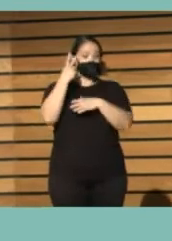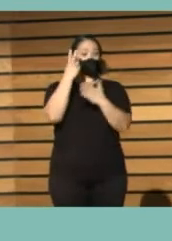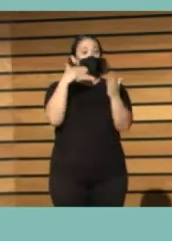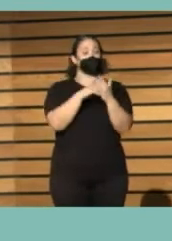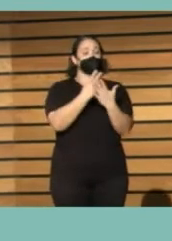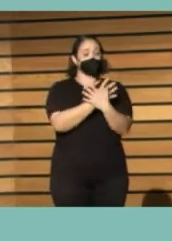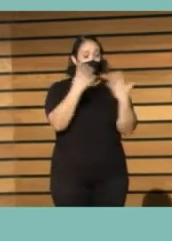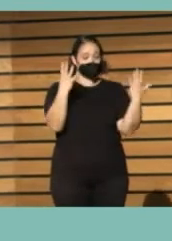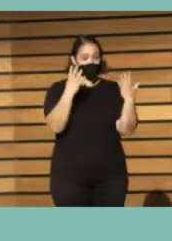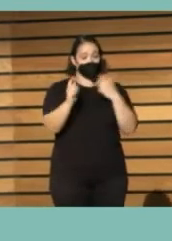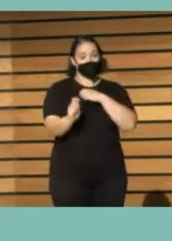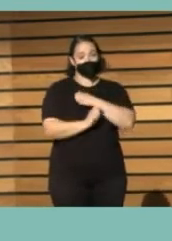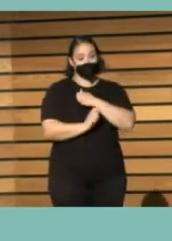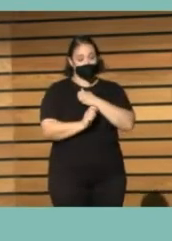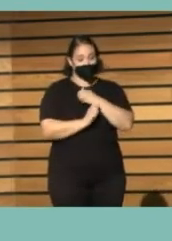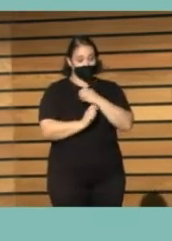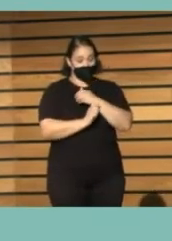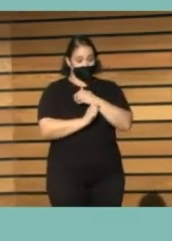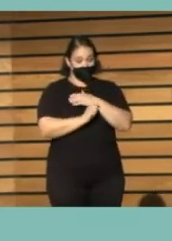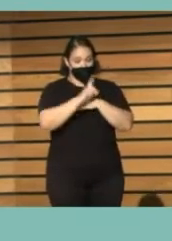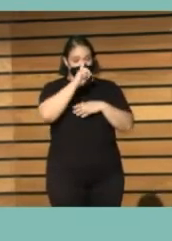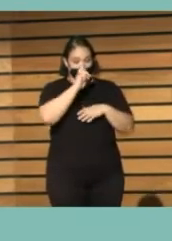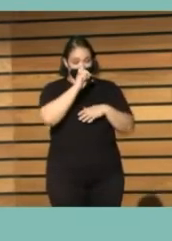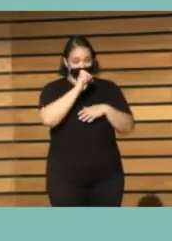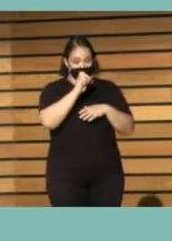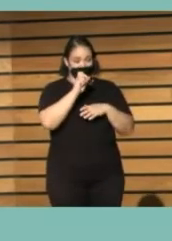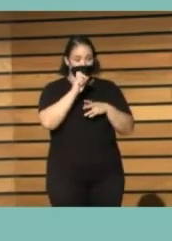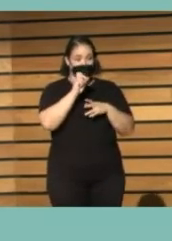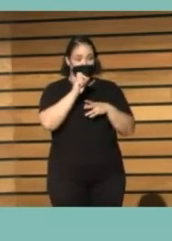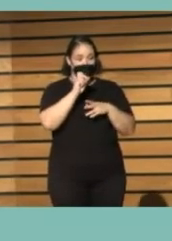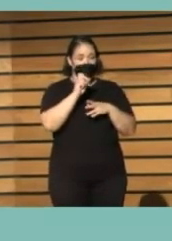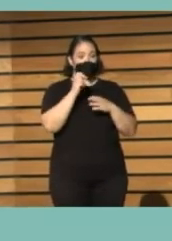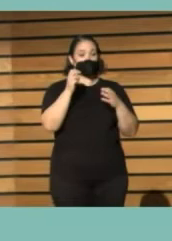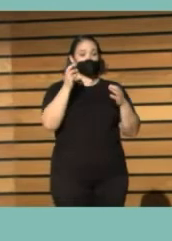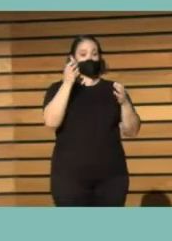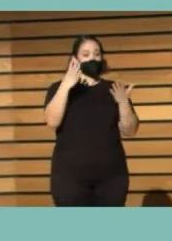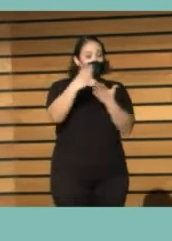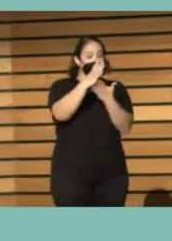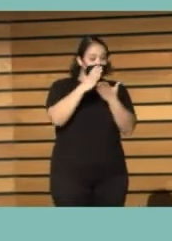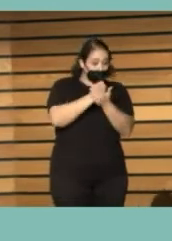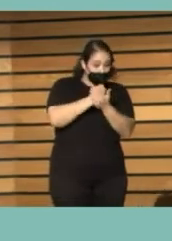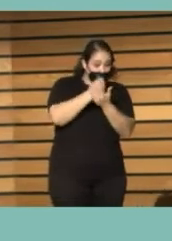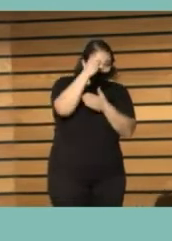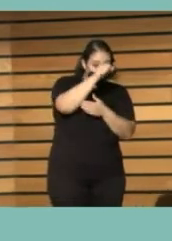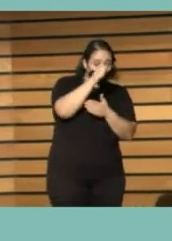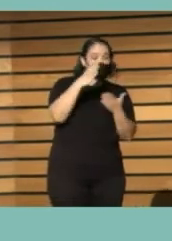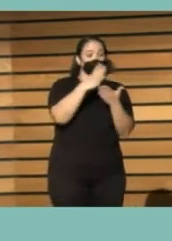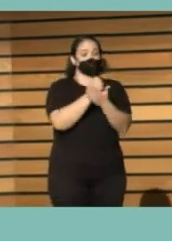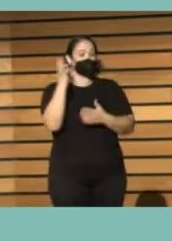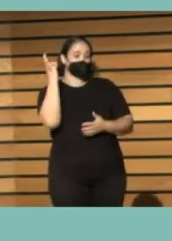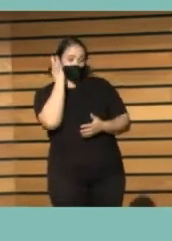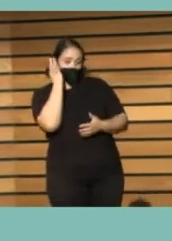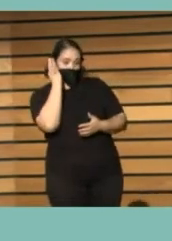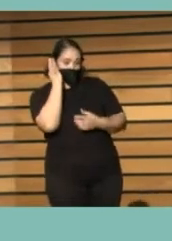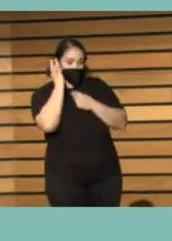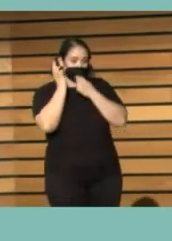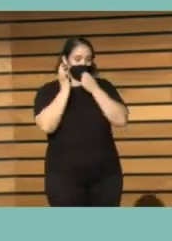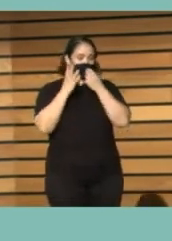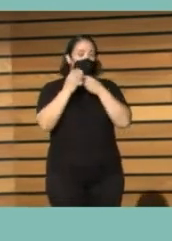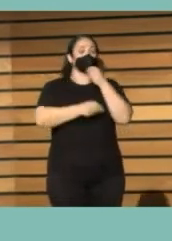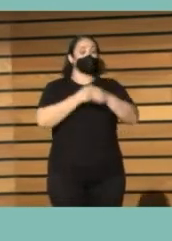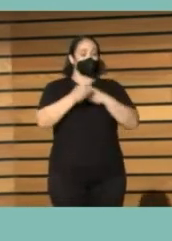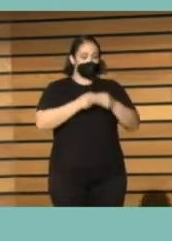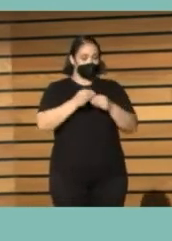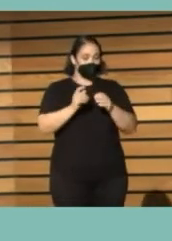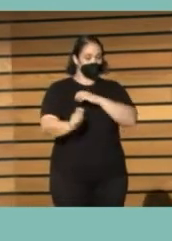en una estrategia que ya lo dije el otro día en la intervención, que es de todos y de todas, de verdad, insisto, utilizar esa